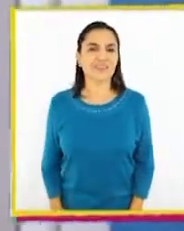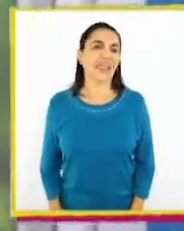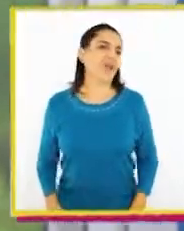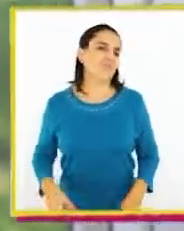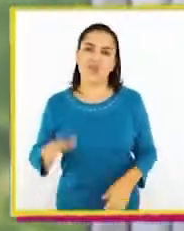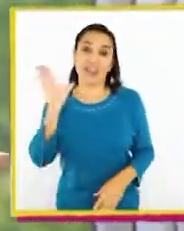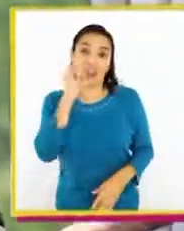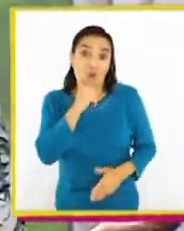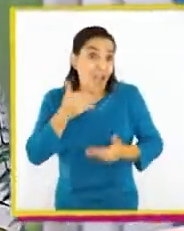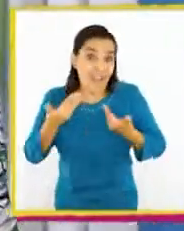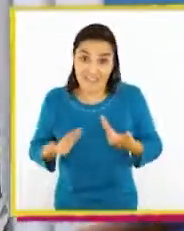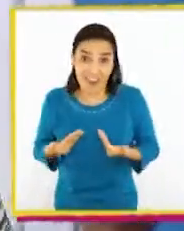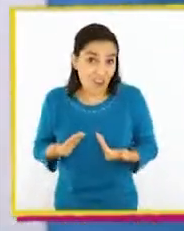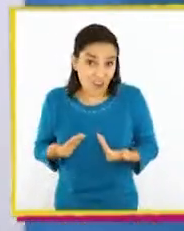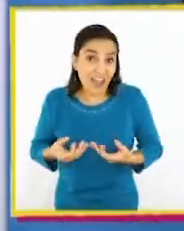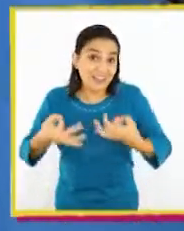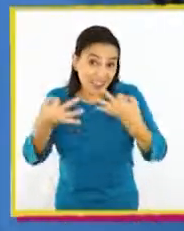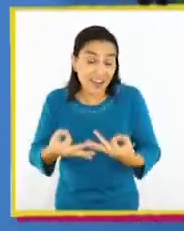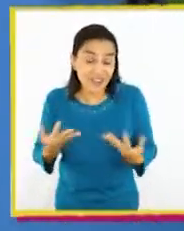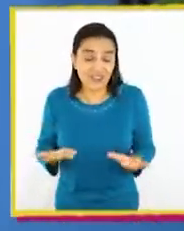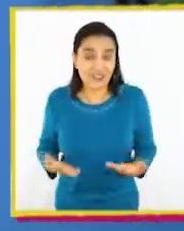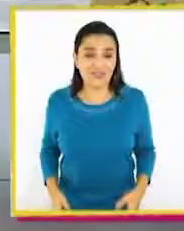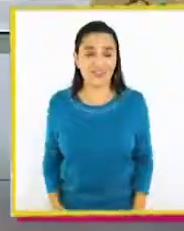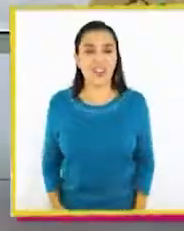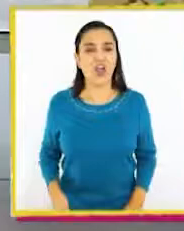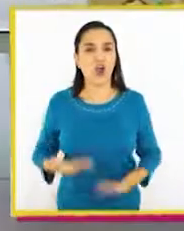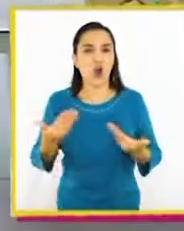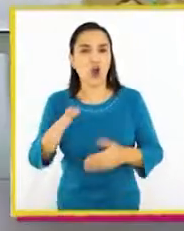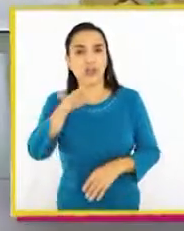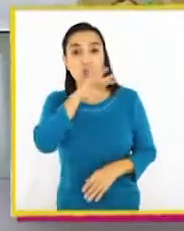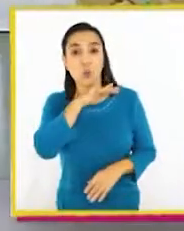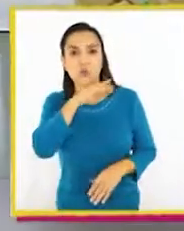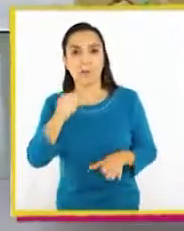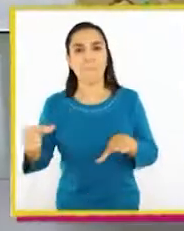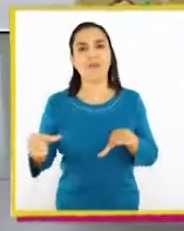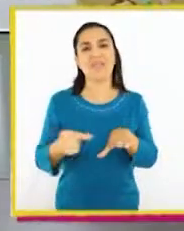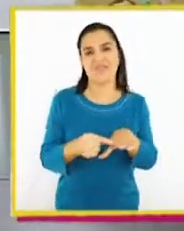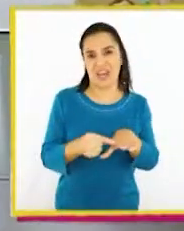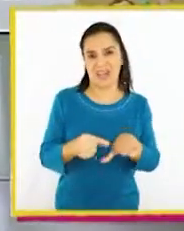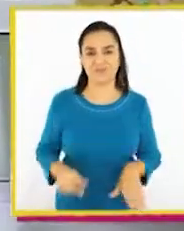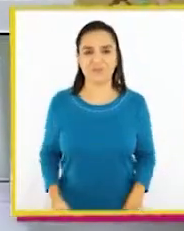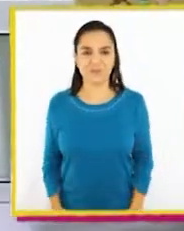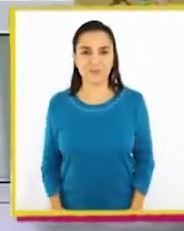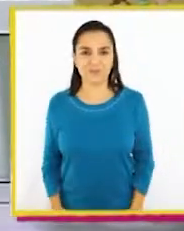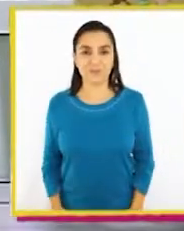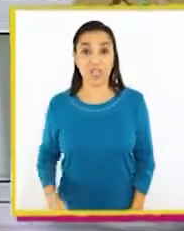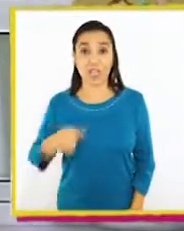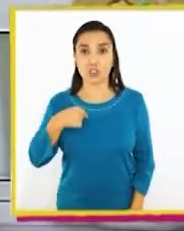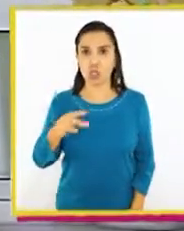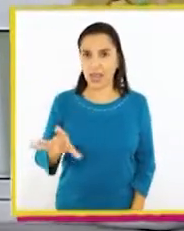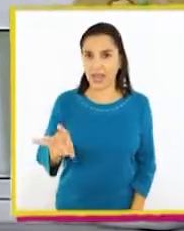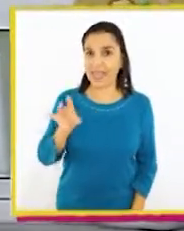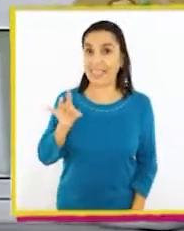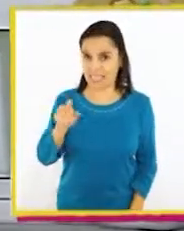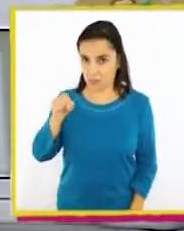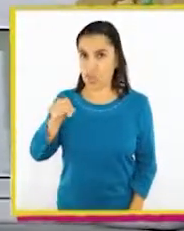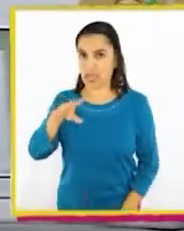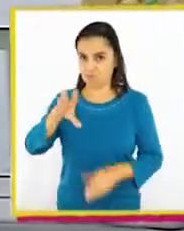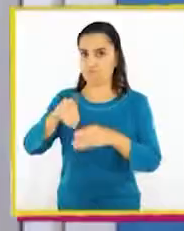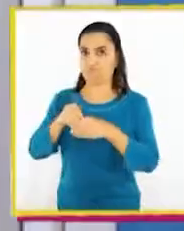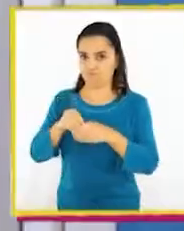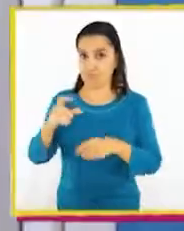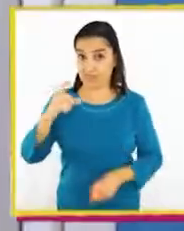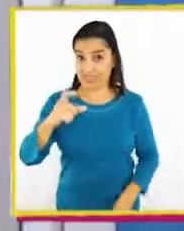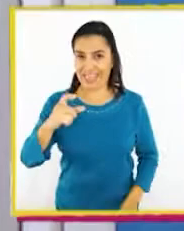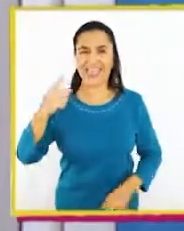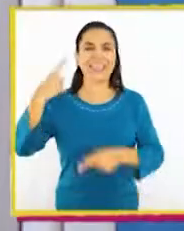Porque ya no se usan. ¡Exacto! Hoy se usan los pendrive. Lo elegí porque cuenta mi historia.